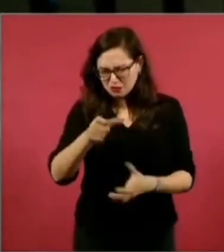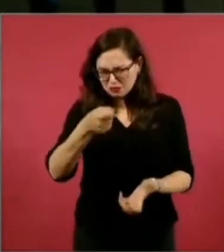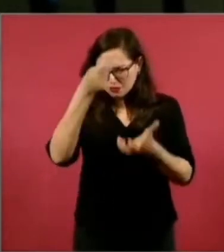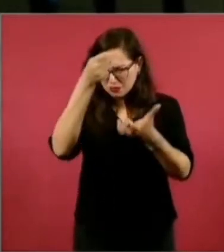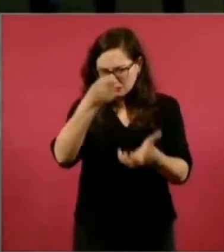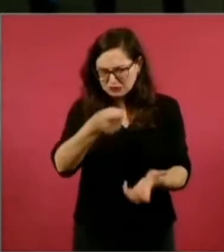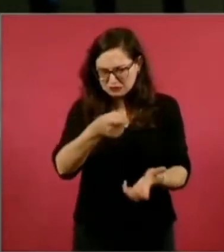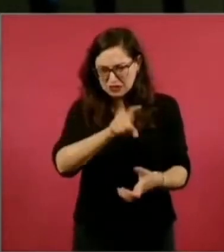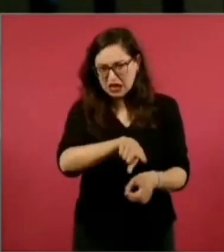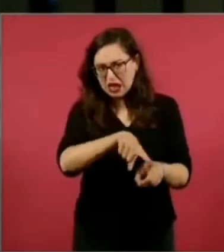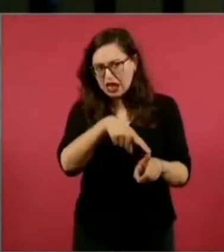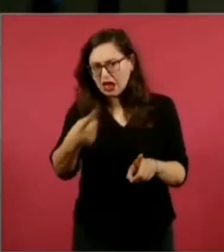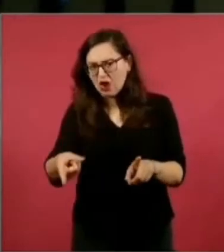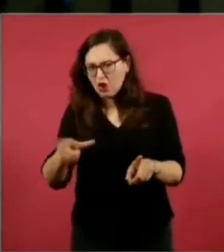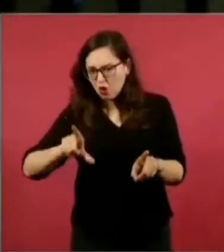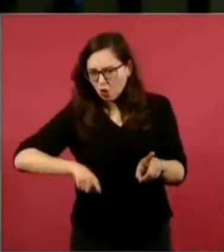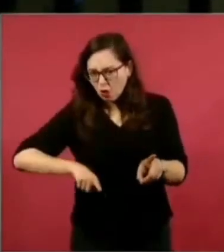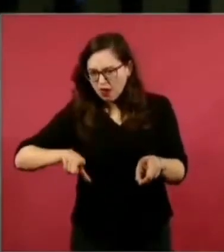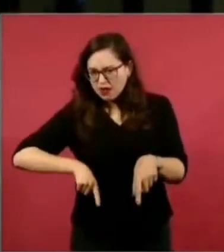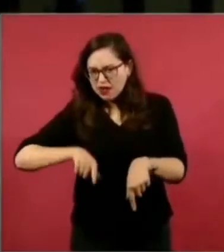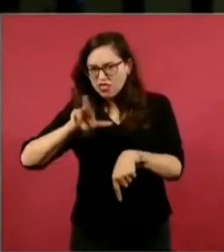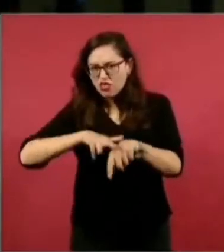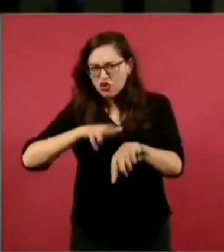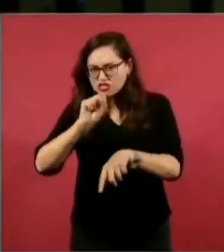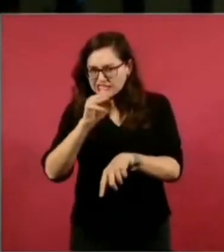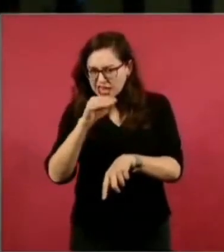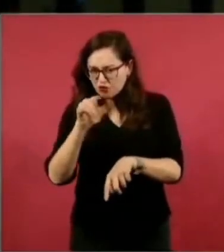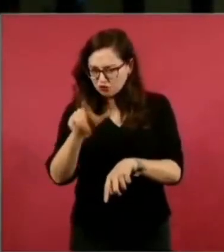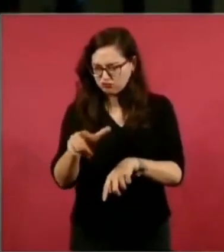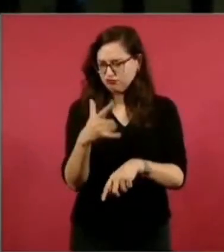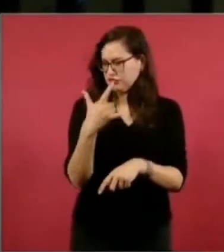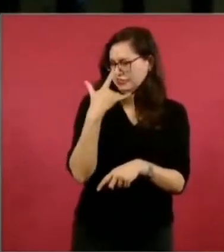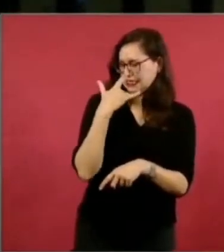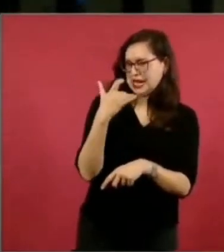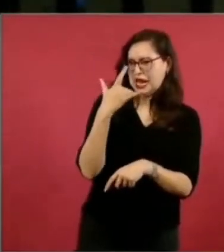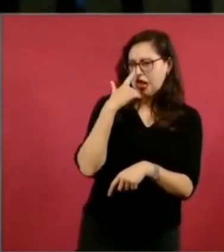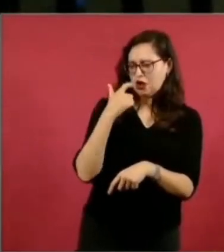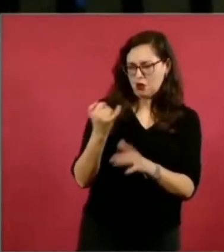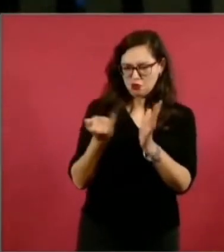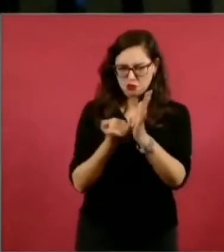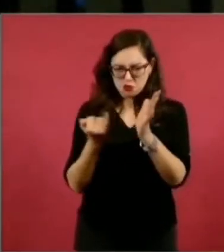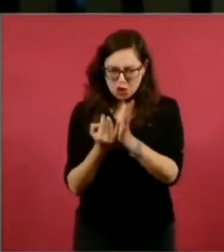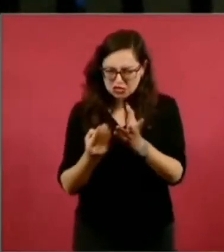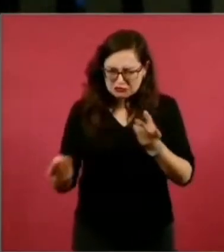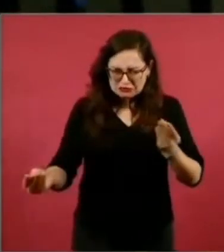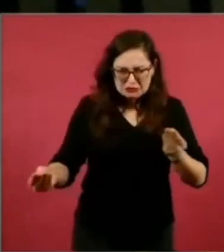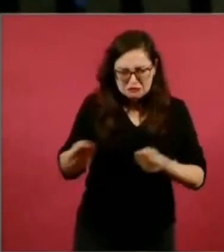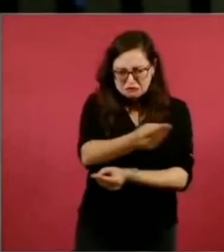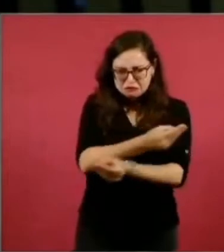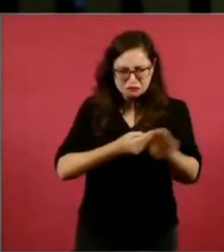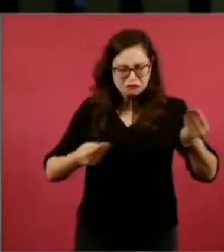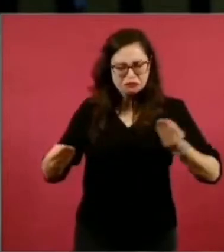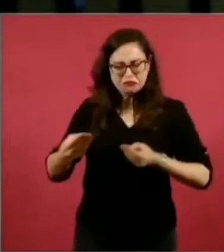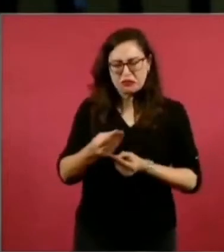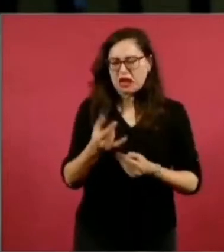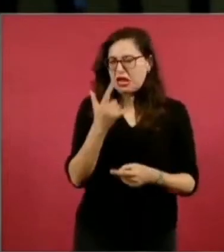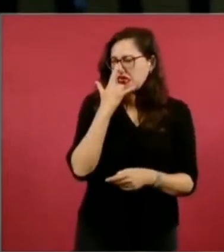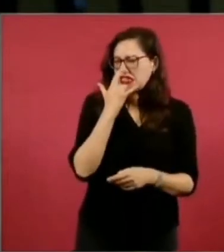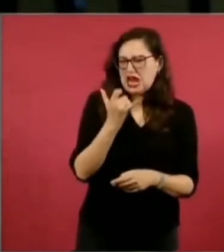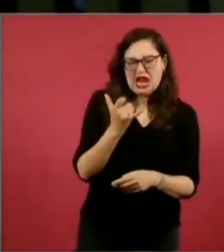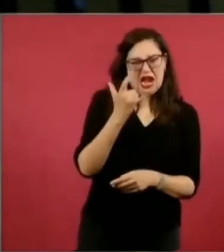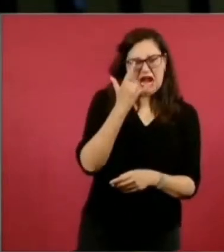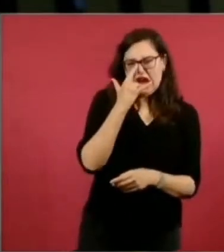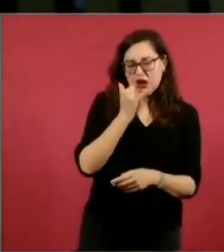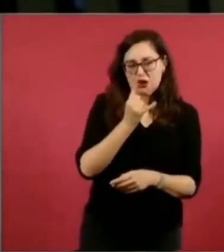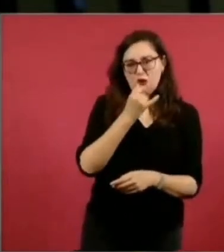al gobernador Samuel García, esto debido a triangulación y algunos manejos irregulares. Esto está